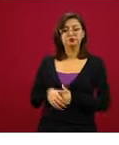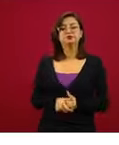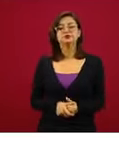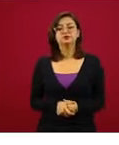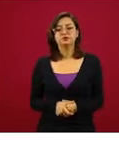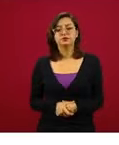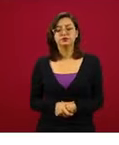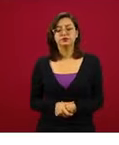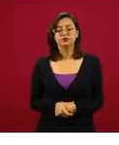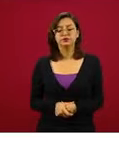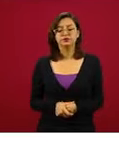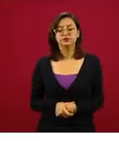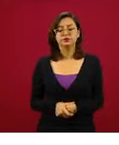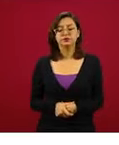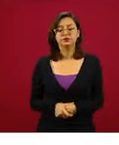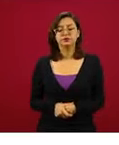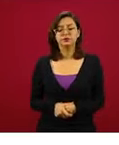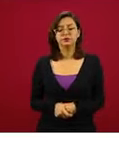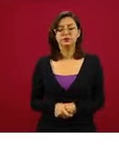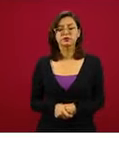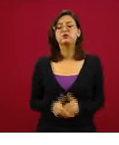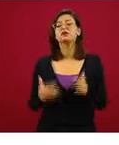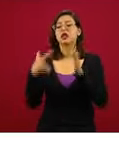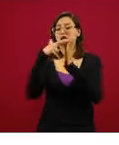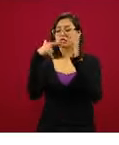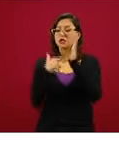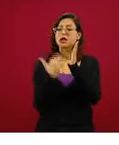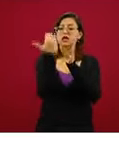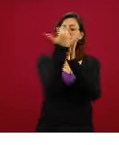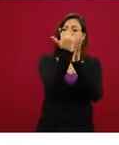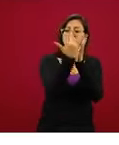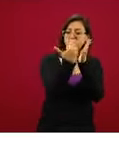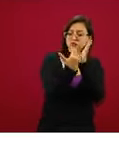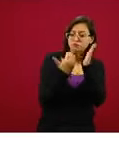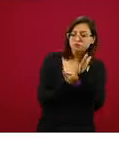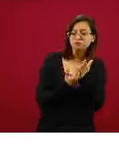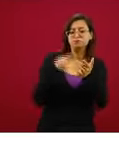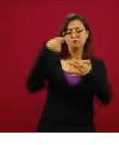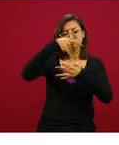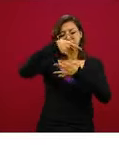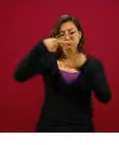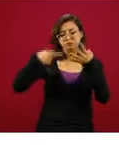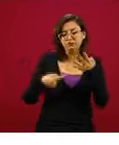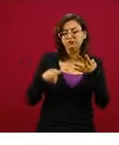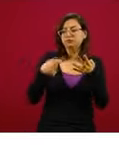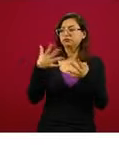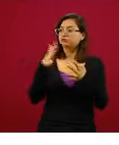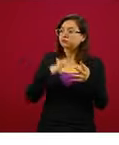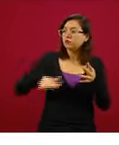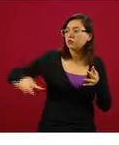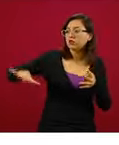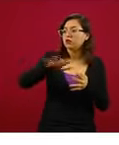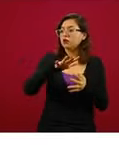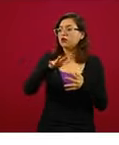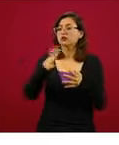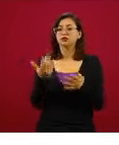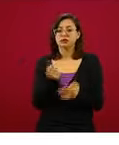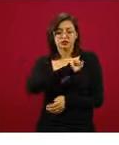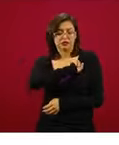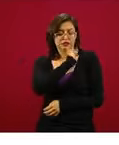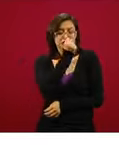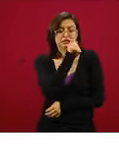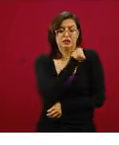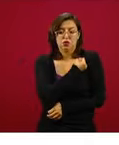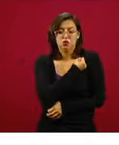los protocolos que se tiene que seguir para garantizar la salud, para garantizar un